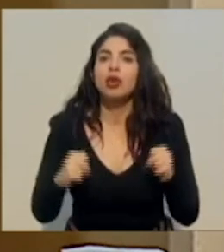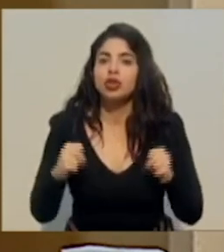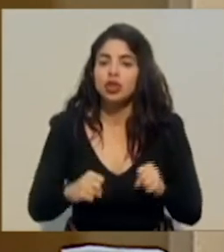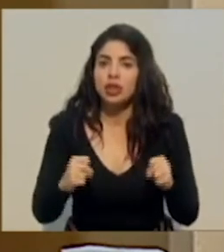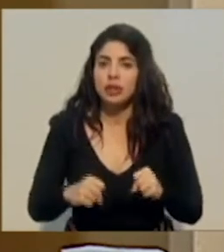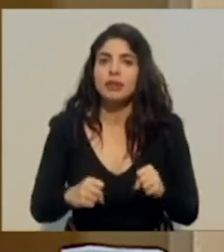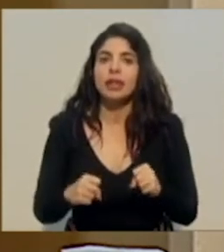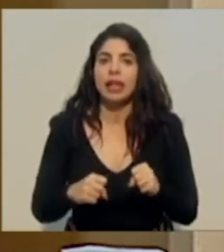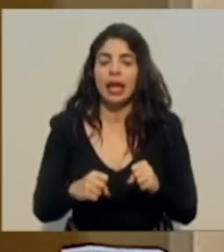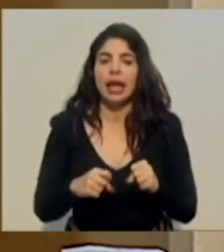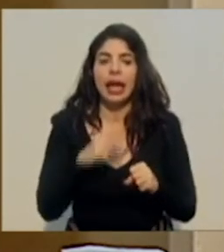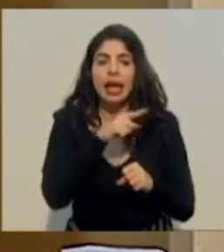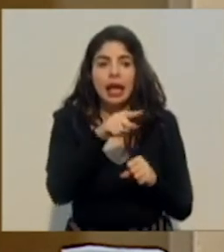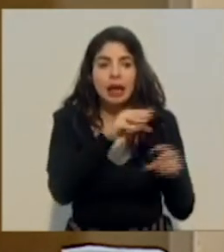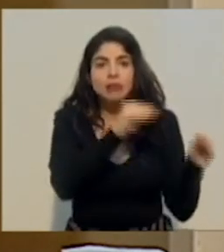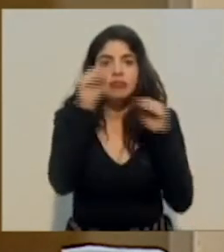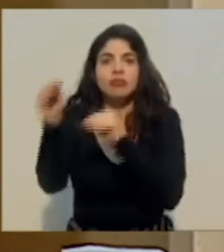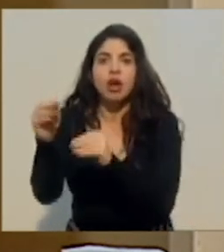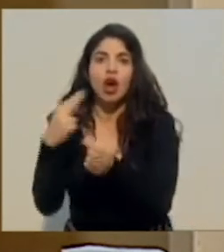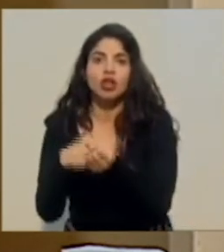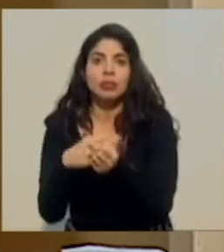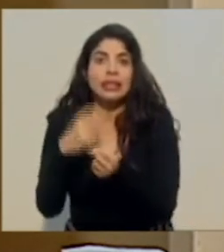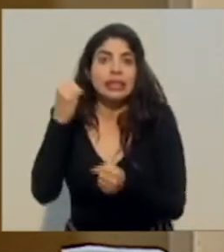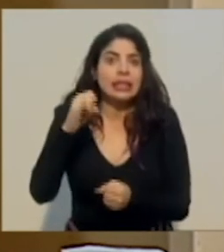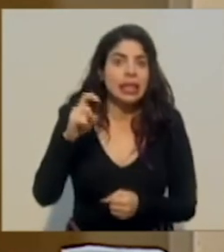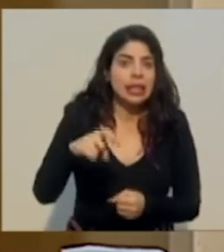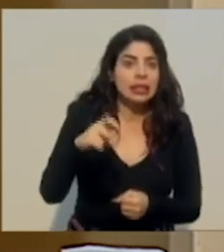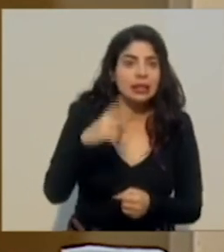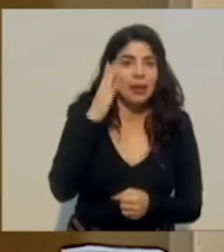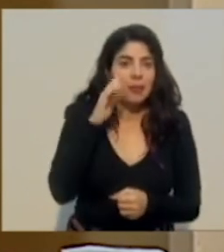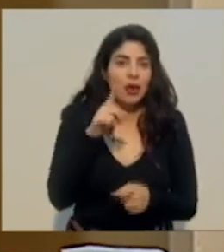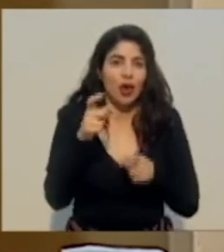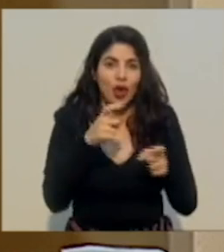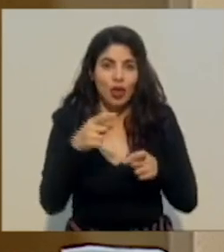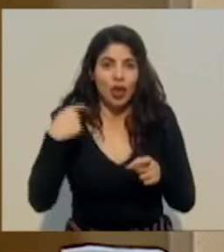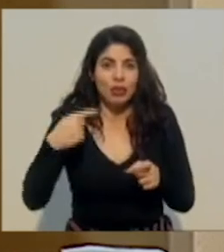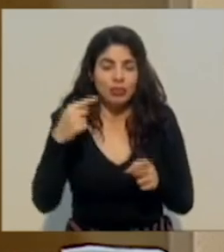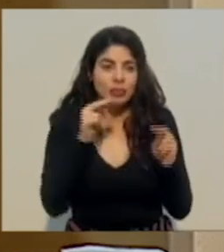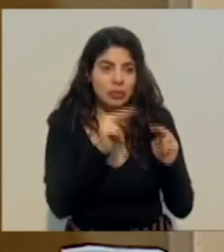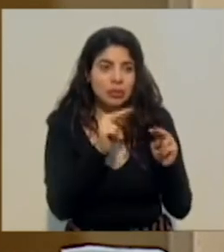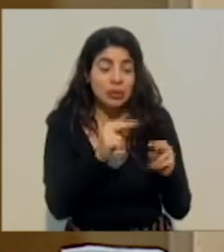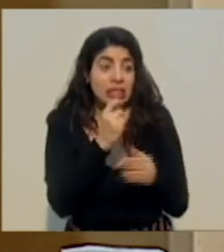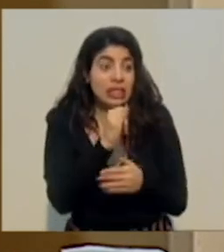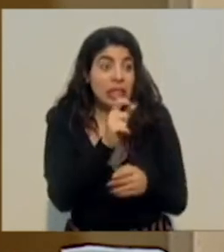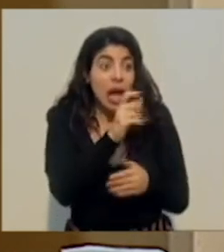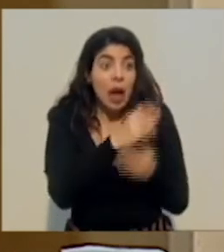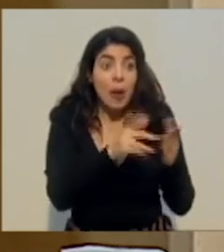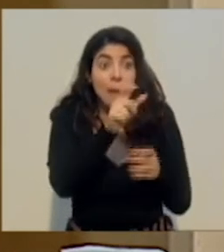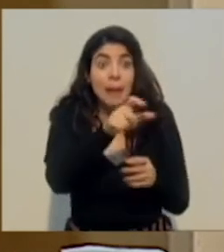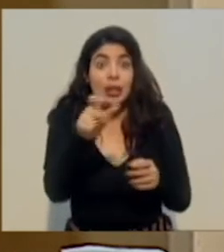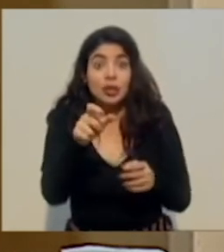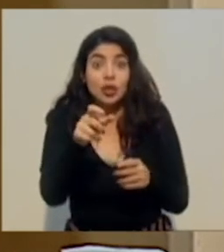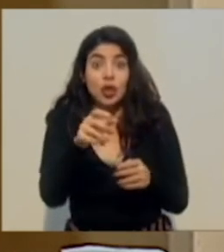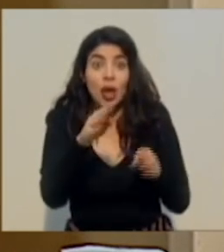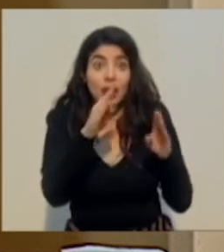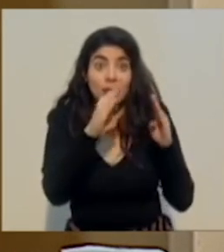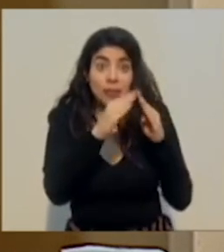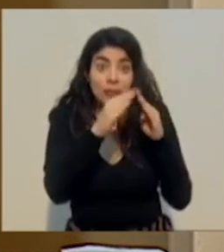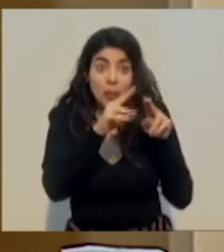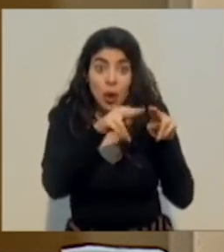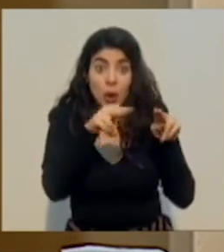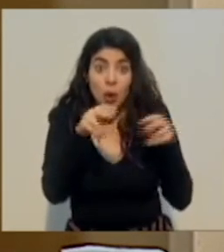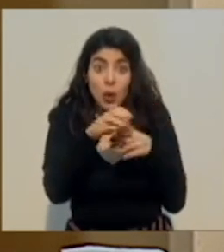traslados a centros hospitalarios en caso de en el marco de ese control alguna de las personas de la cuartería presente o